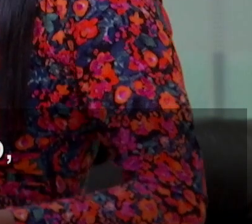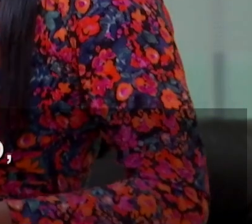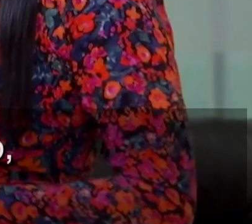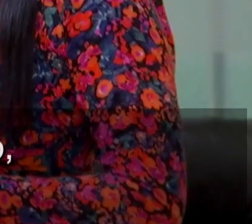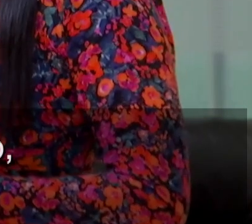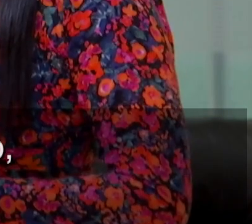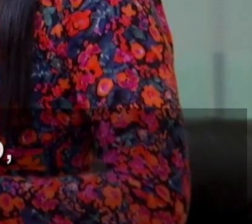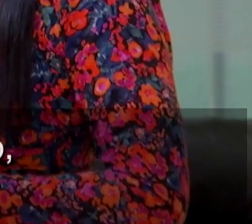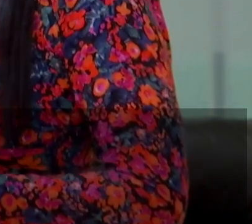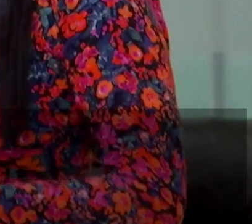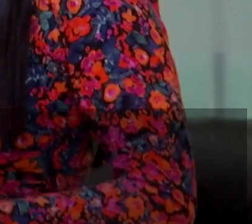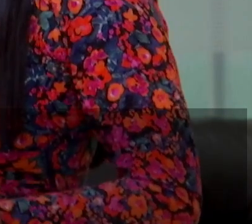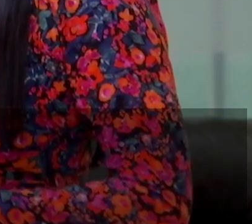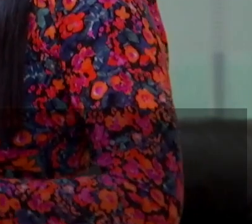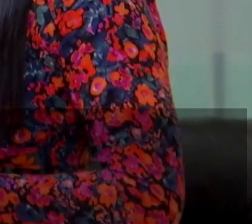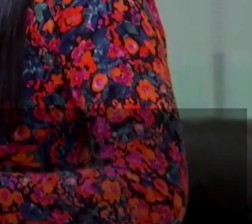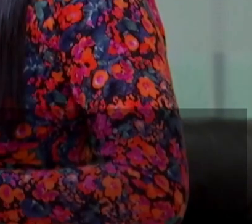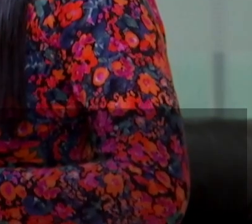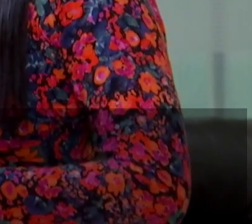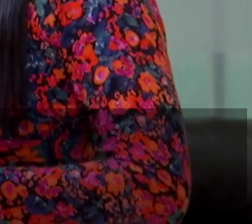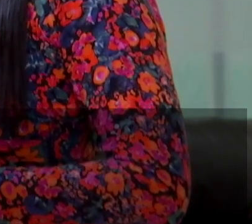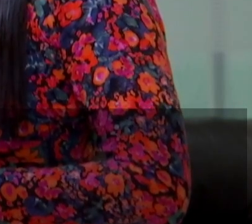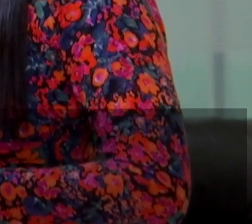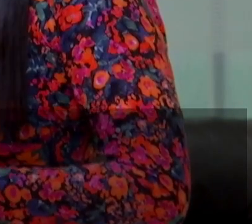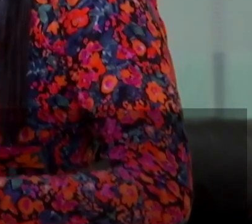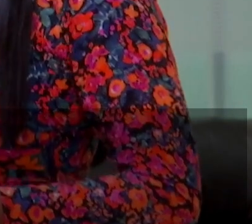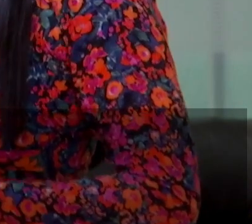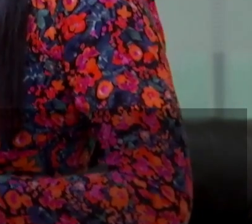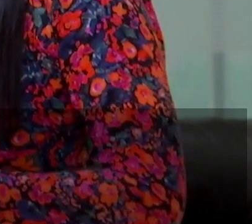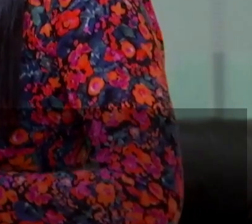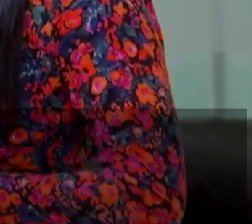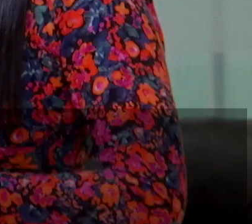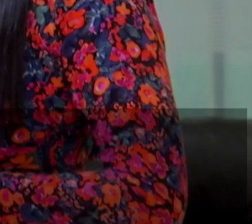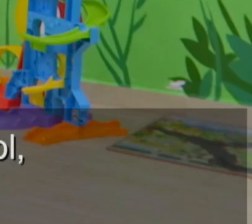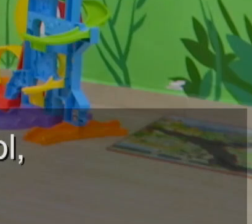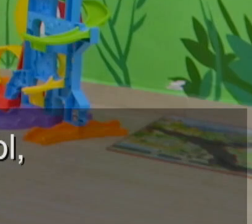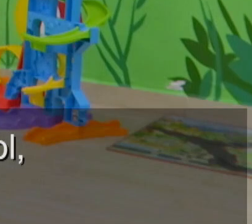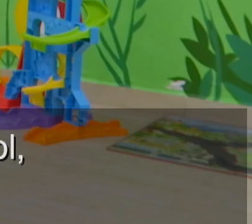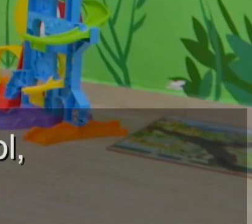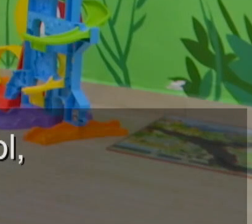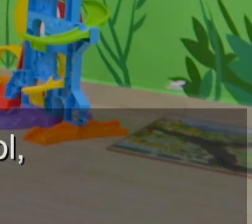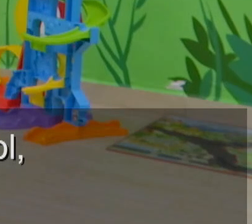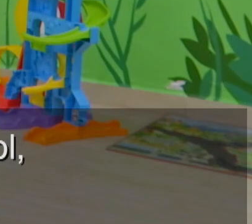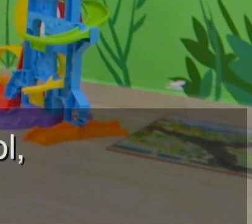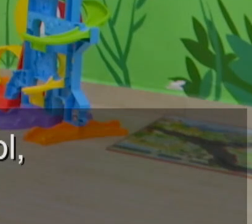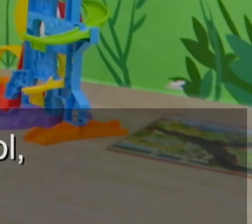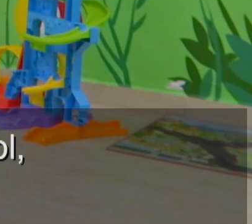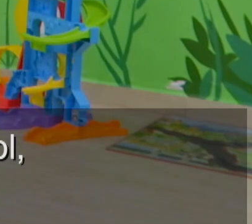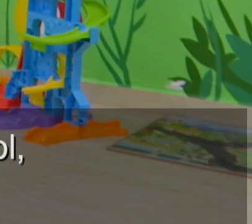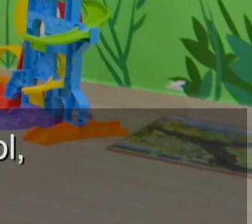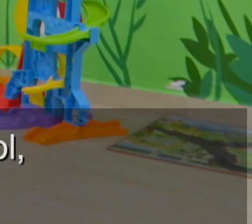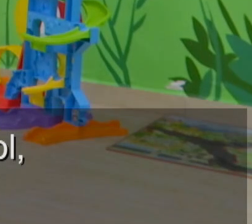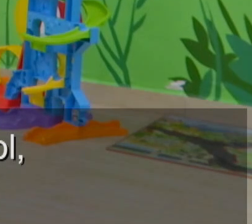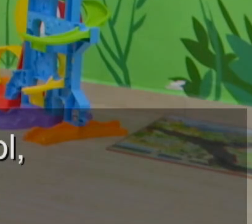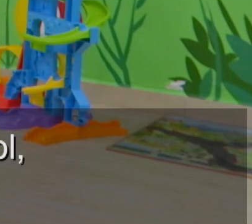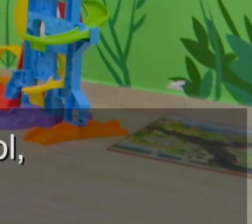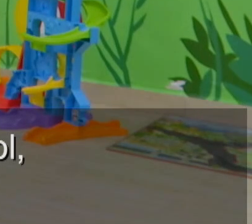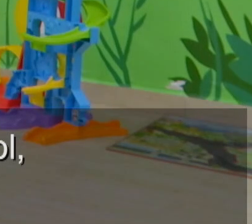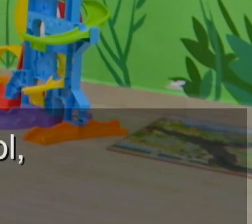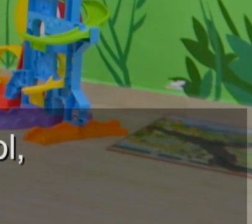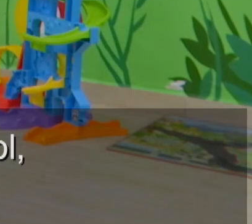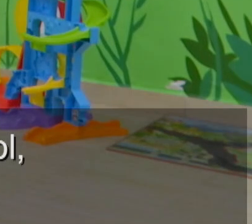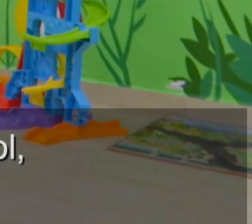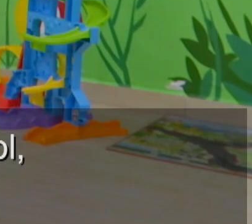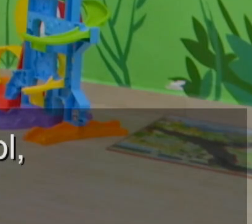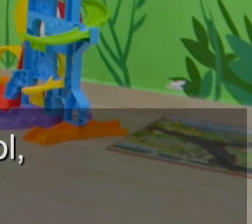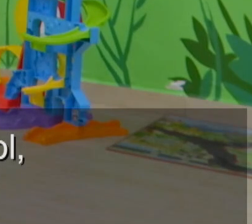o instituciones y puede llegar en último extremo a causar la muerte la violencia física es una forma de control